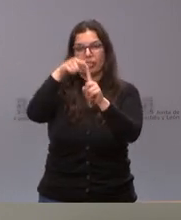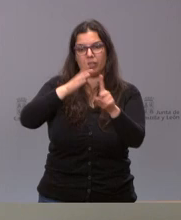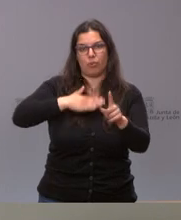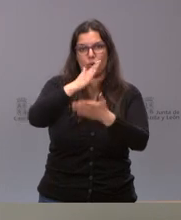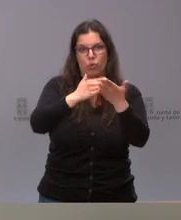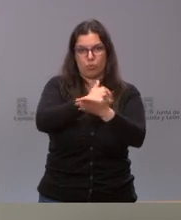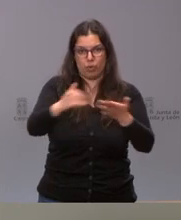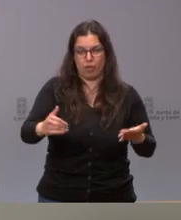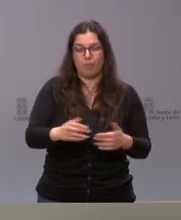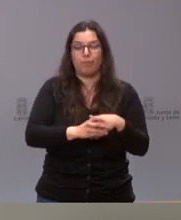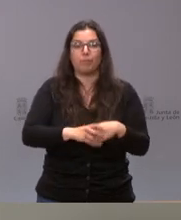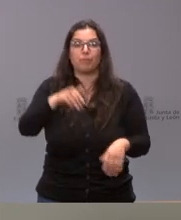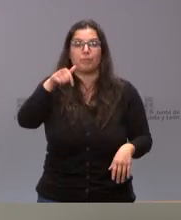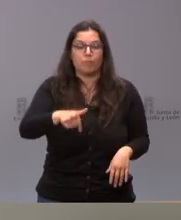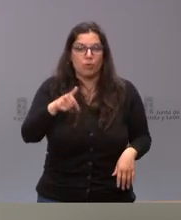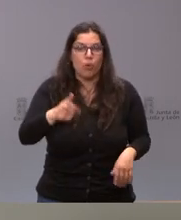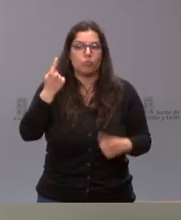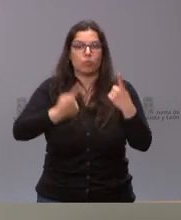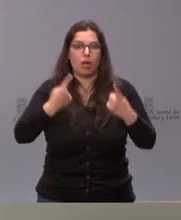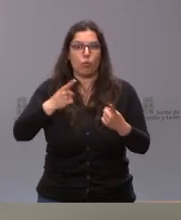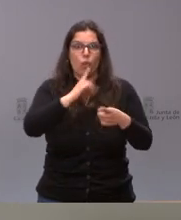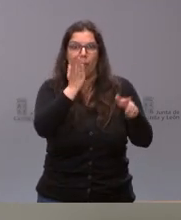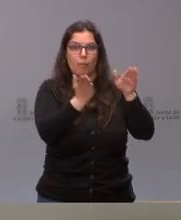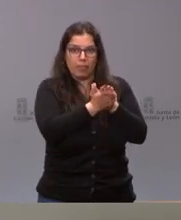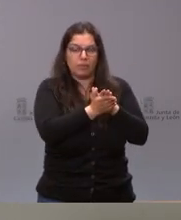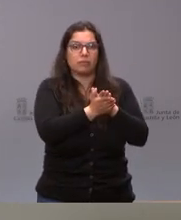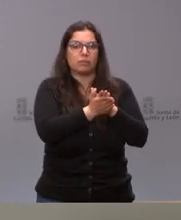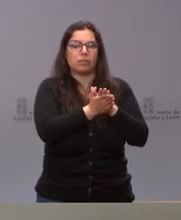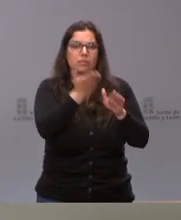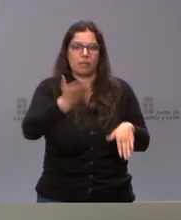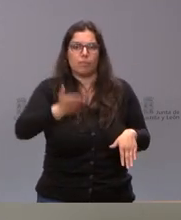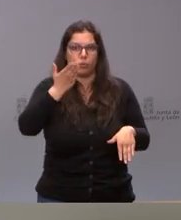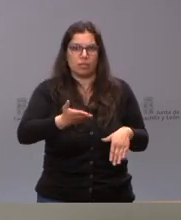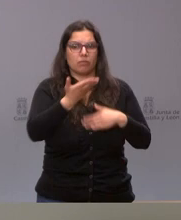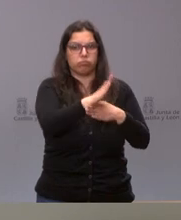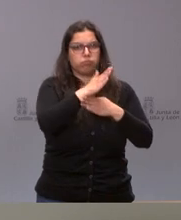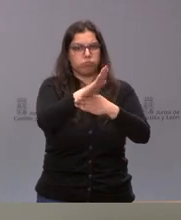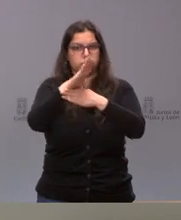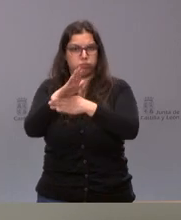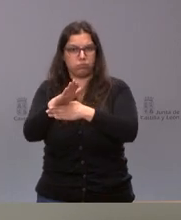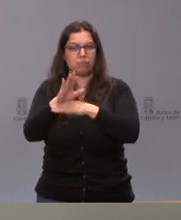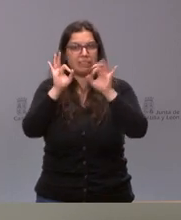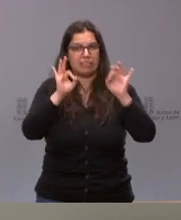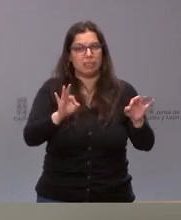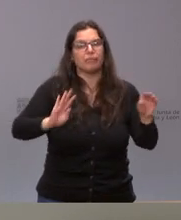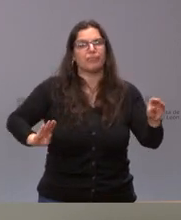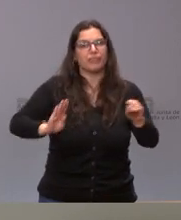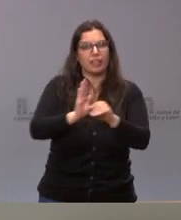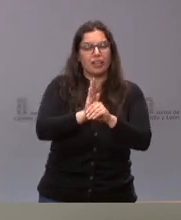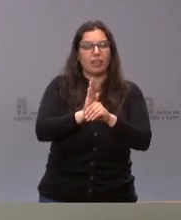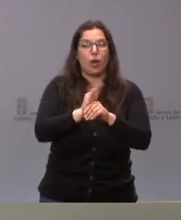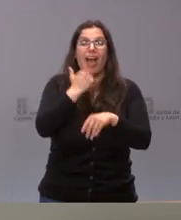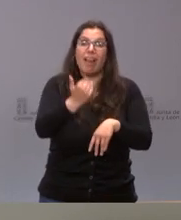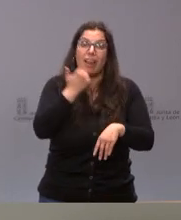comunidad autónoma. Hoy traemos aquí algunos de estos expedientes ciertamente relevantes y que son financiados al menos